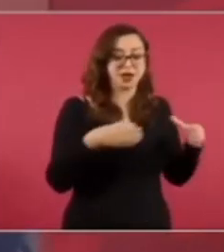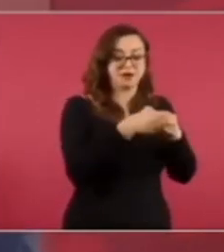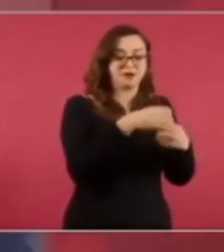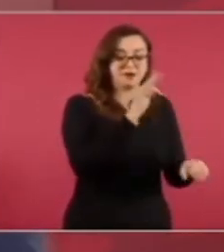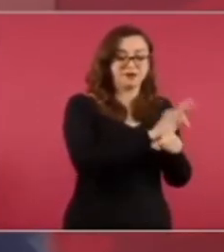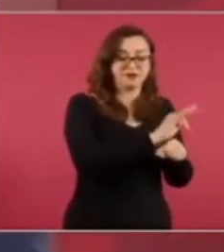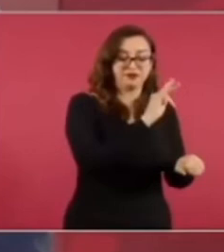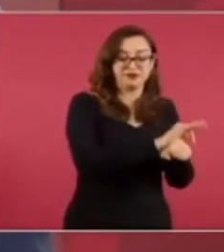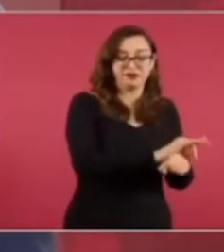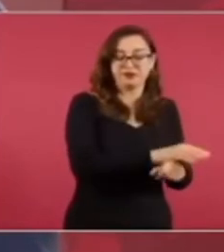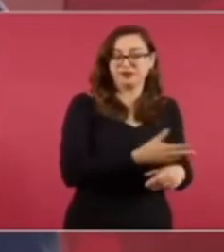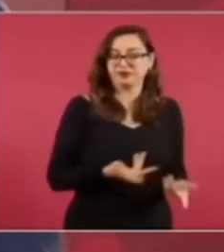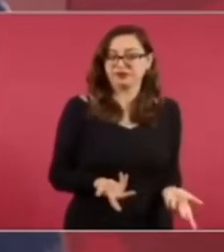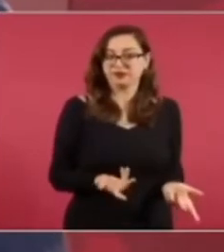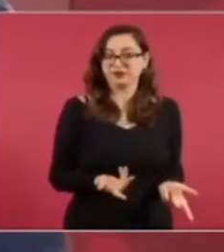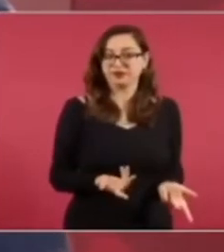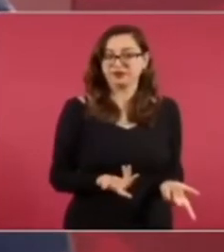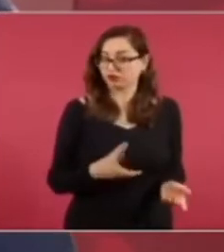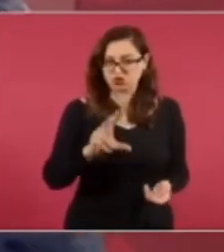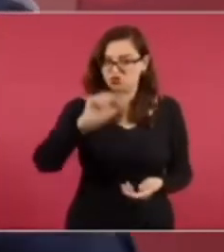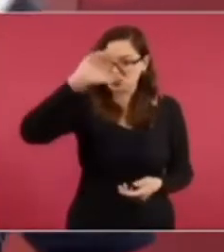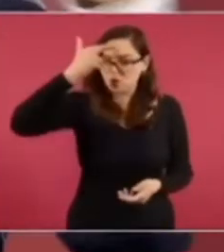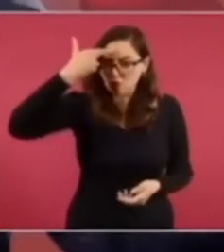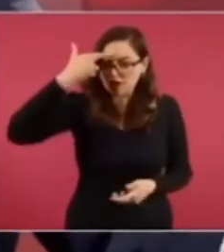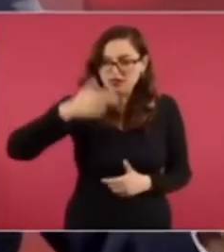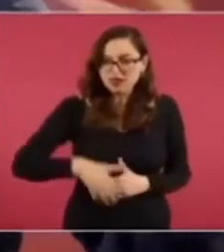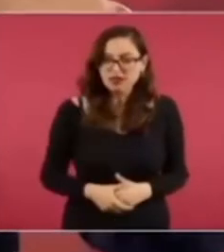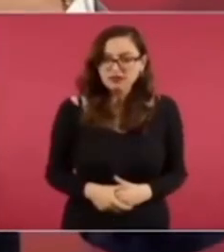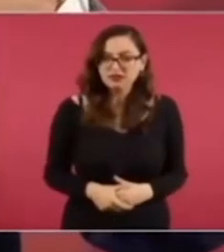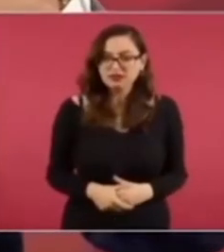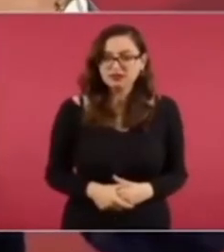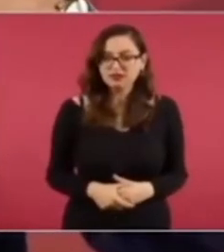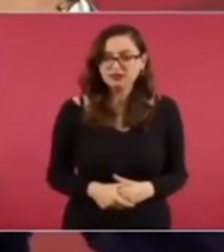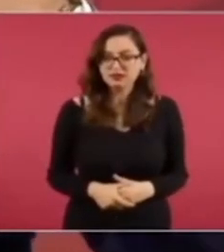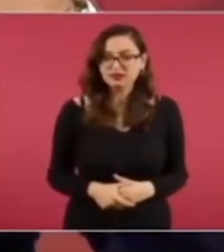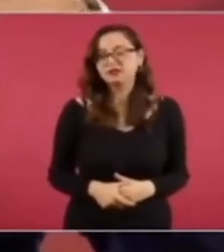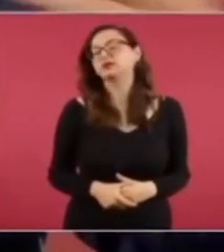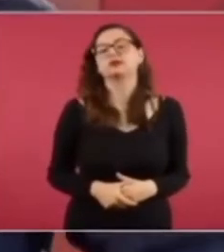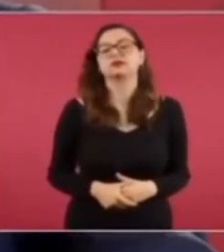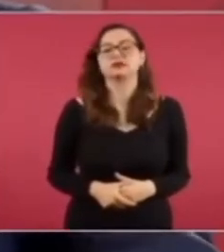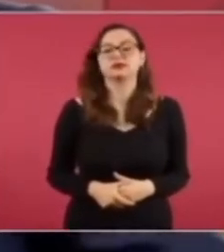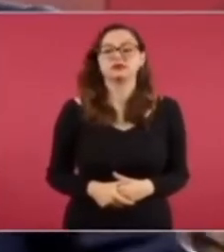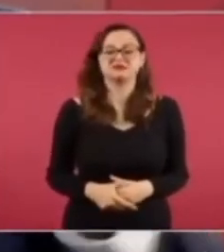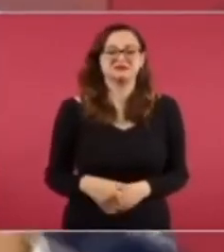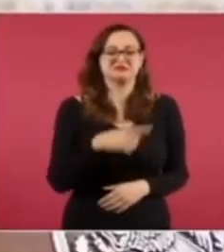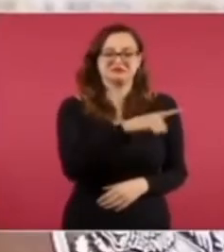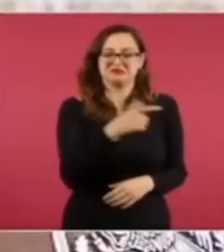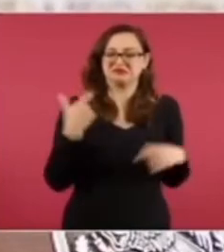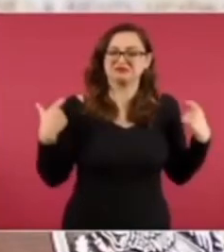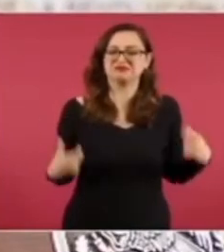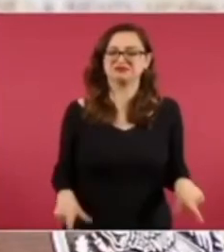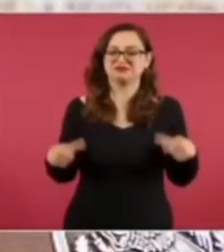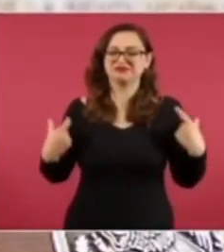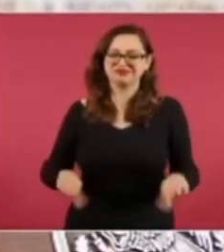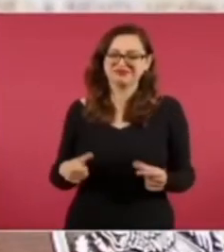organizado y se hizo un inmensamente rico